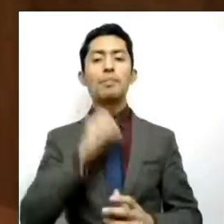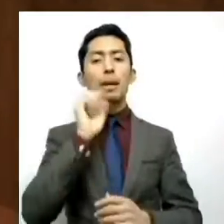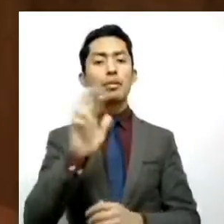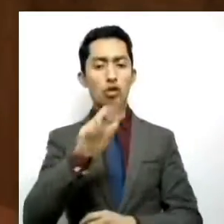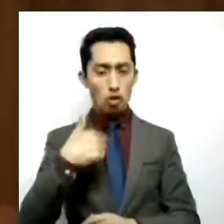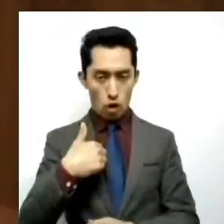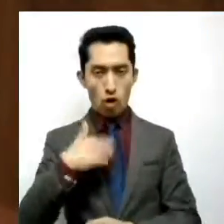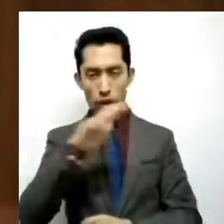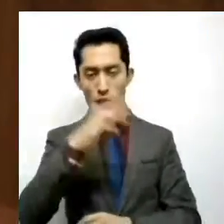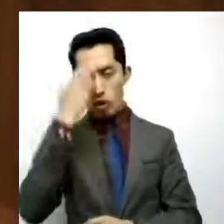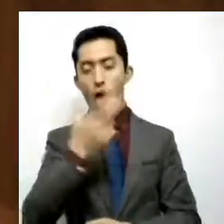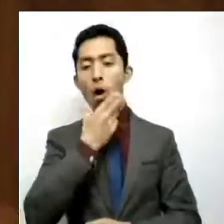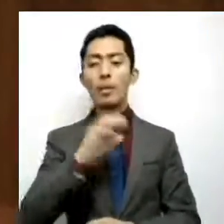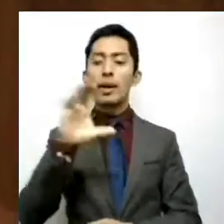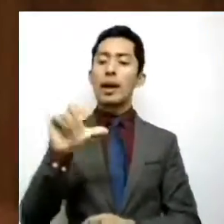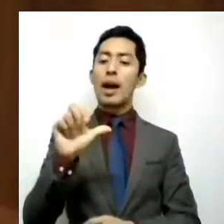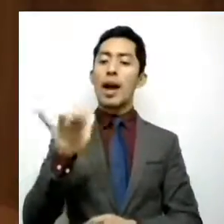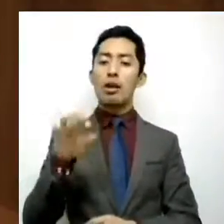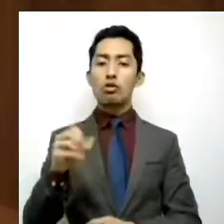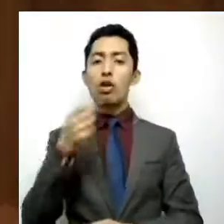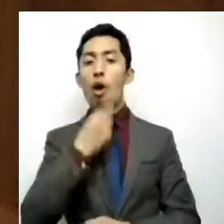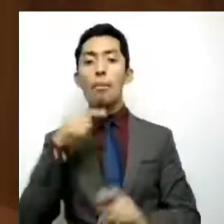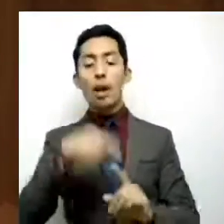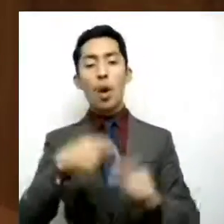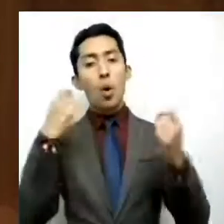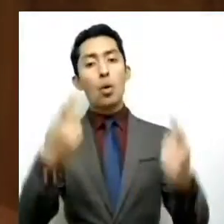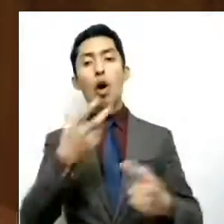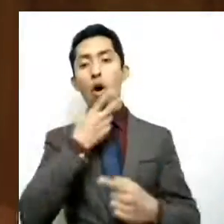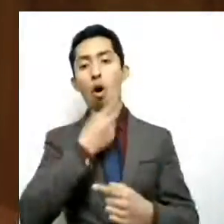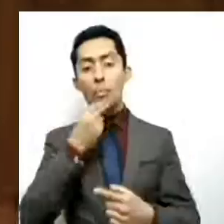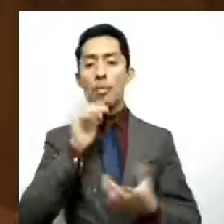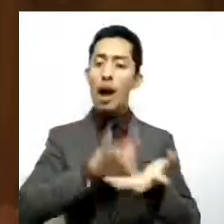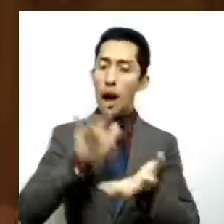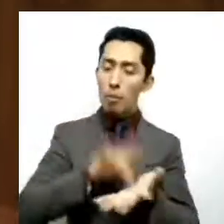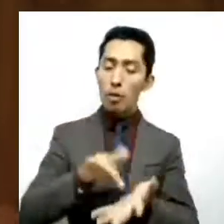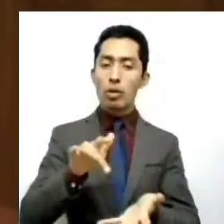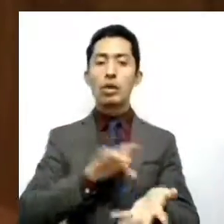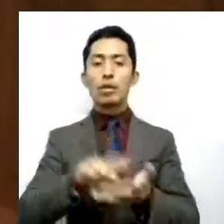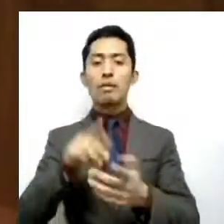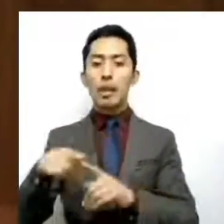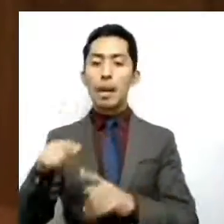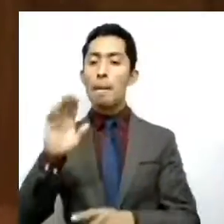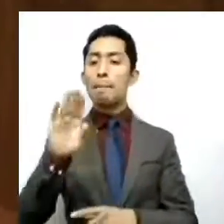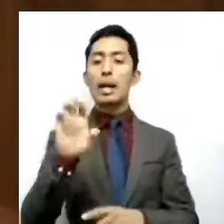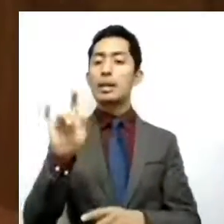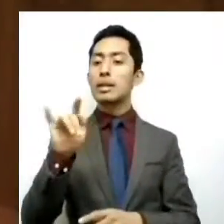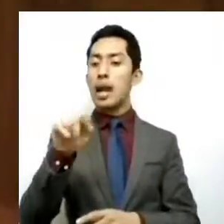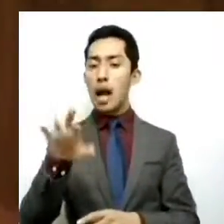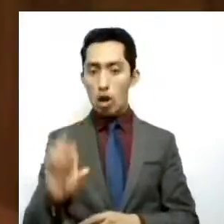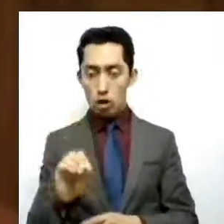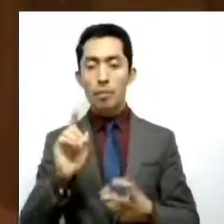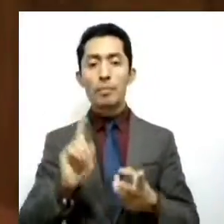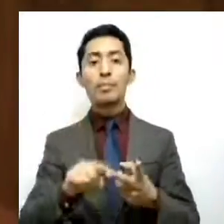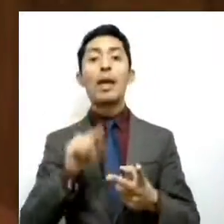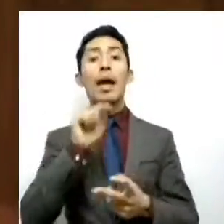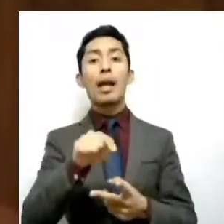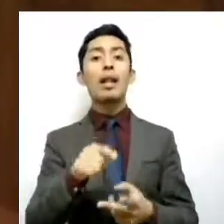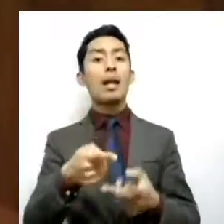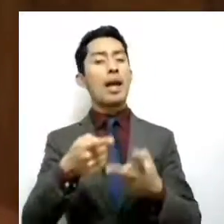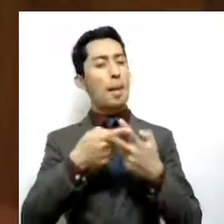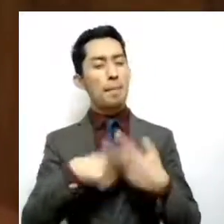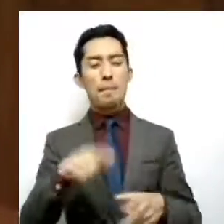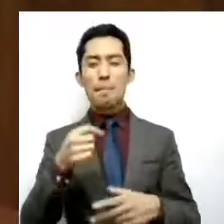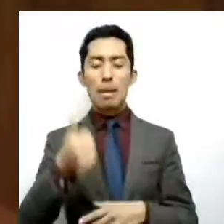Carlos Canseco, un distinguido rotario, presea Belisario Domínguez y quien inició en